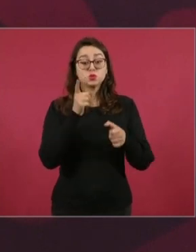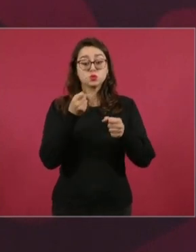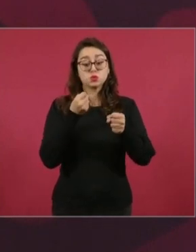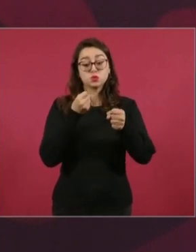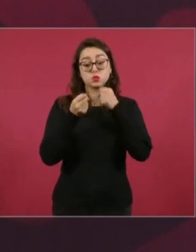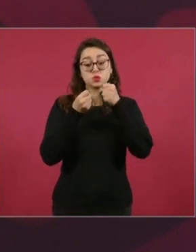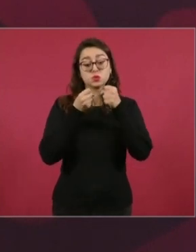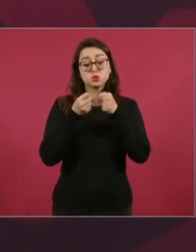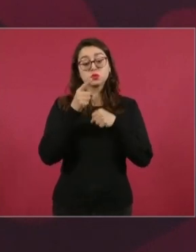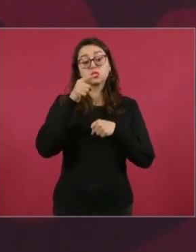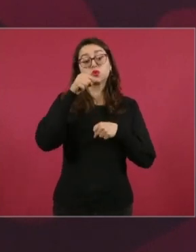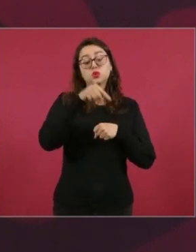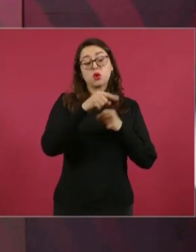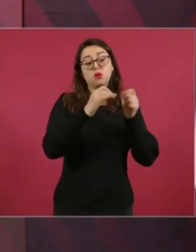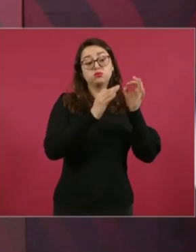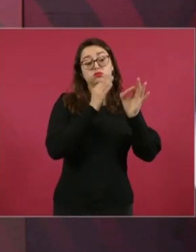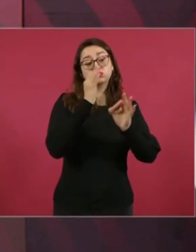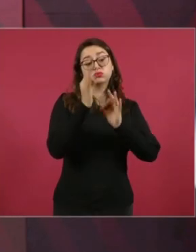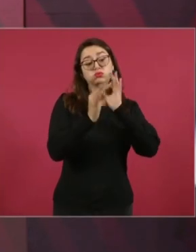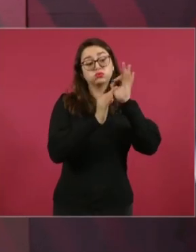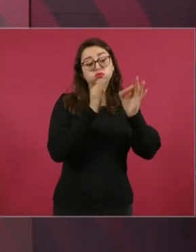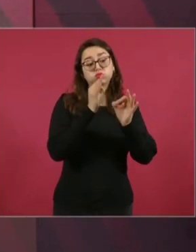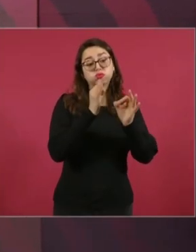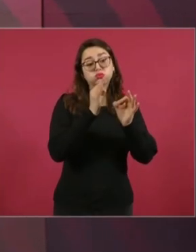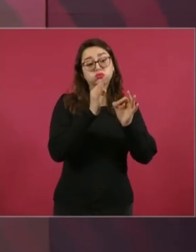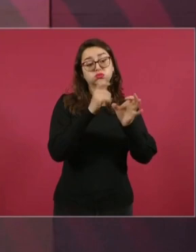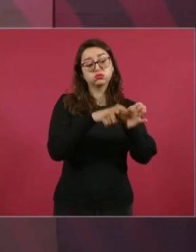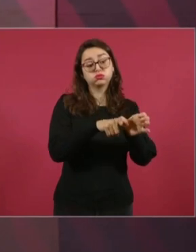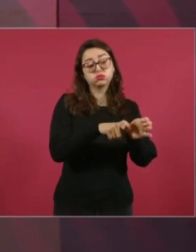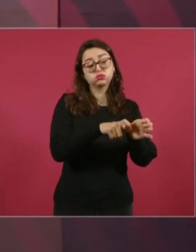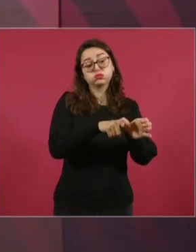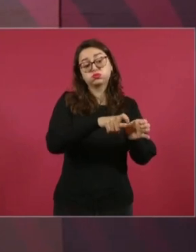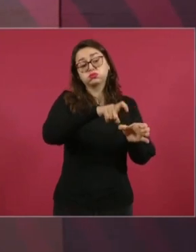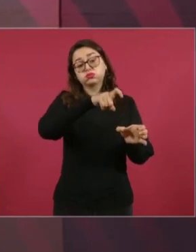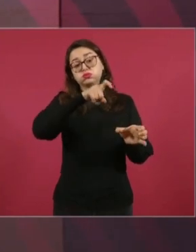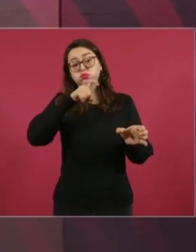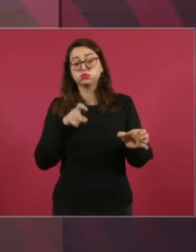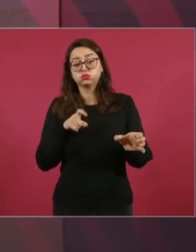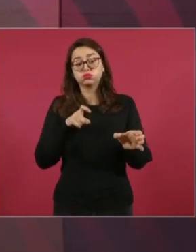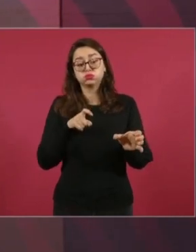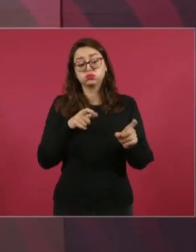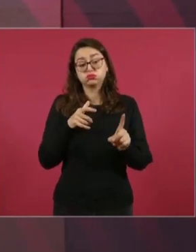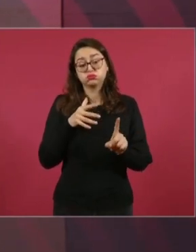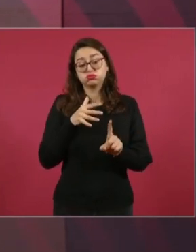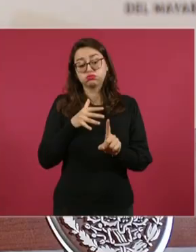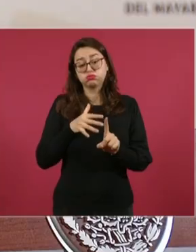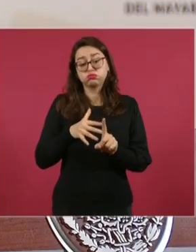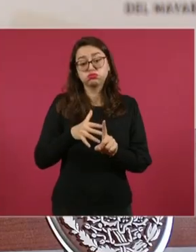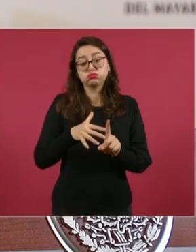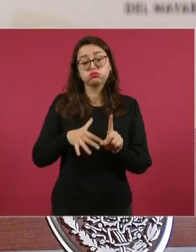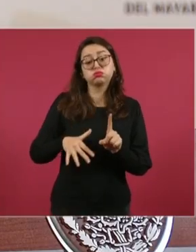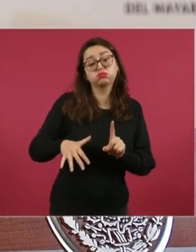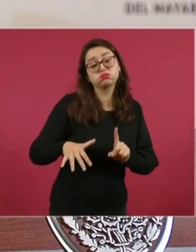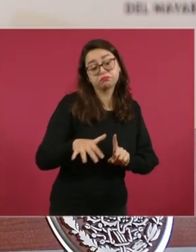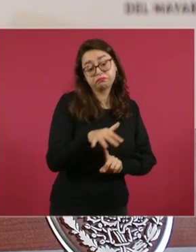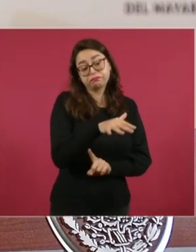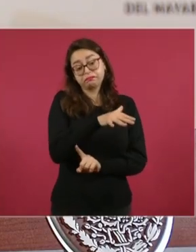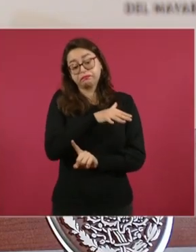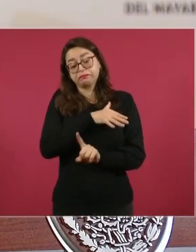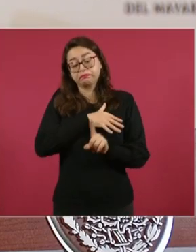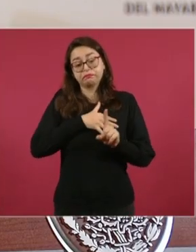circunstancias, no, por las… Dada las